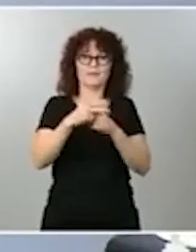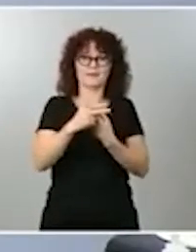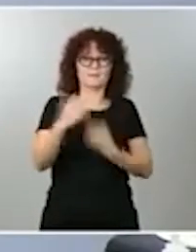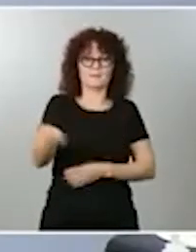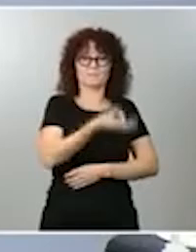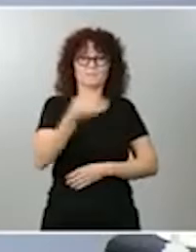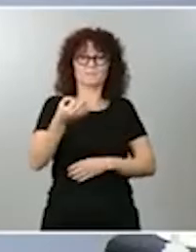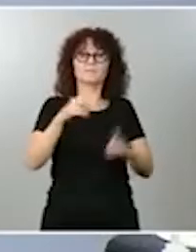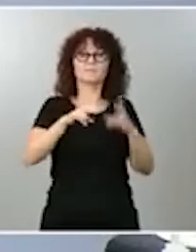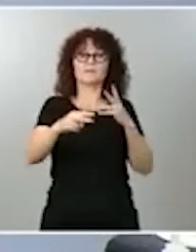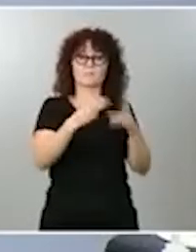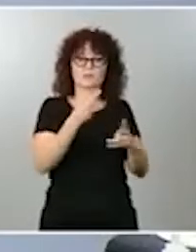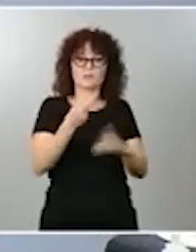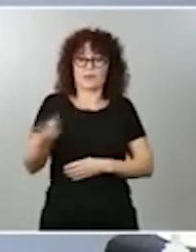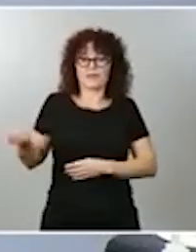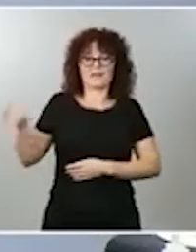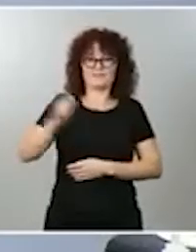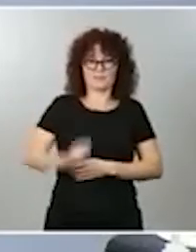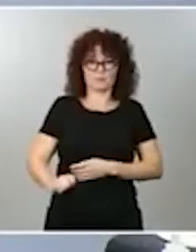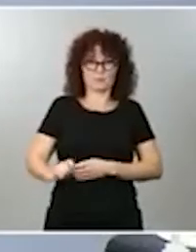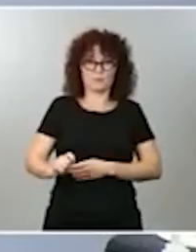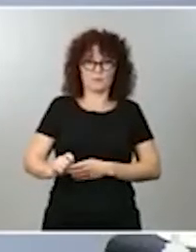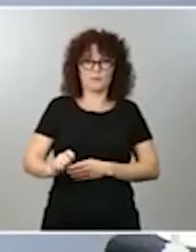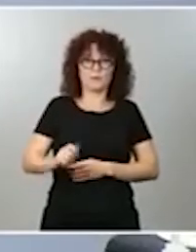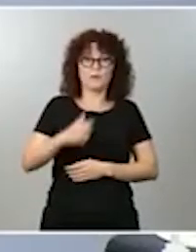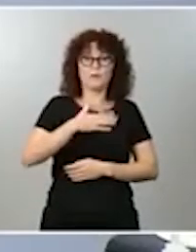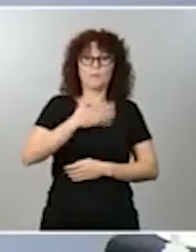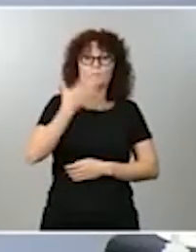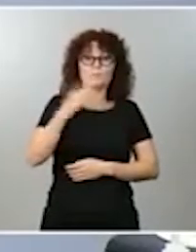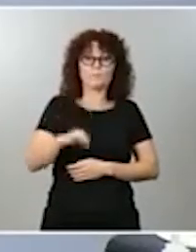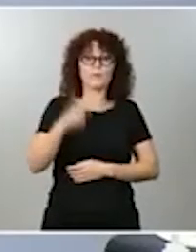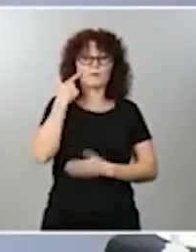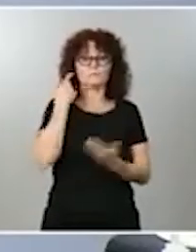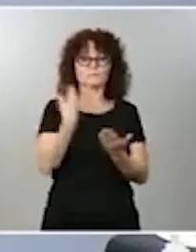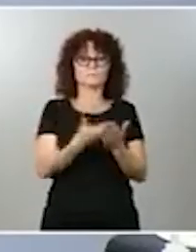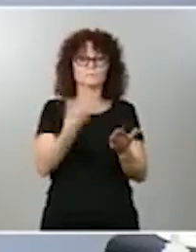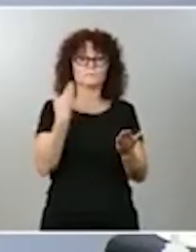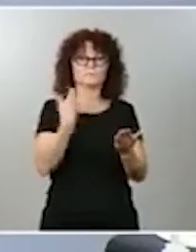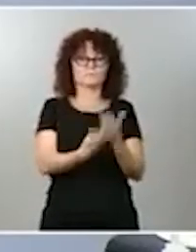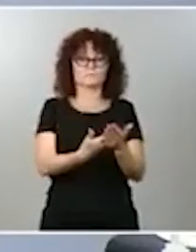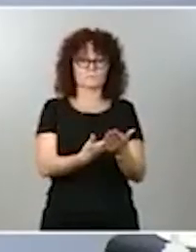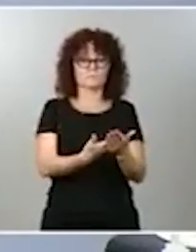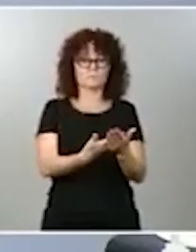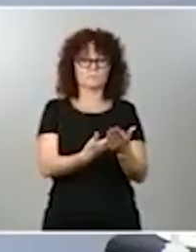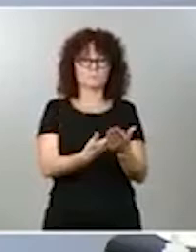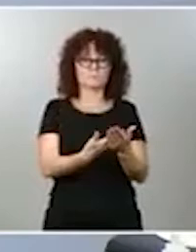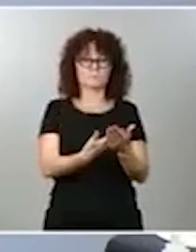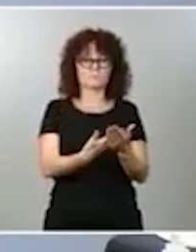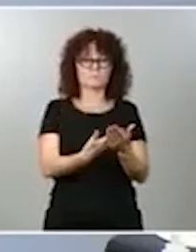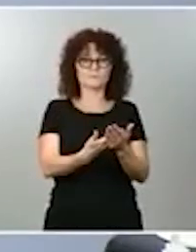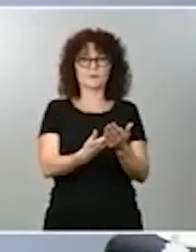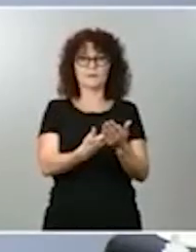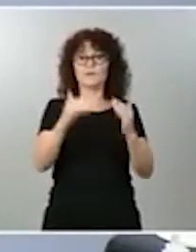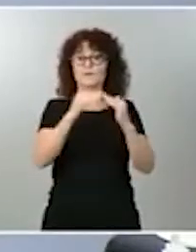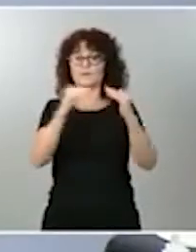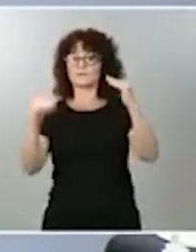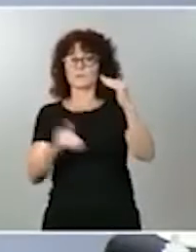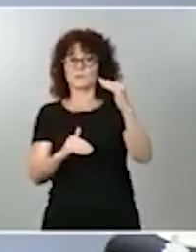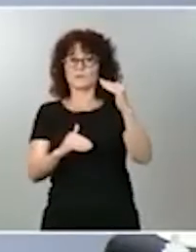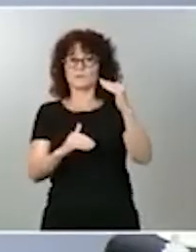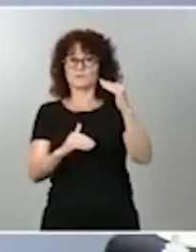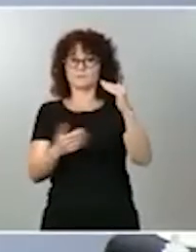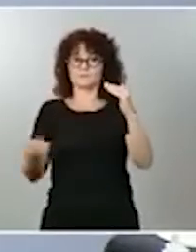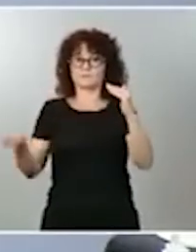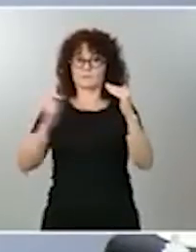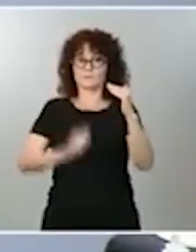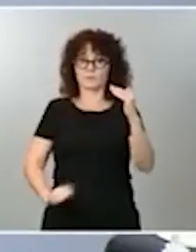retributiva para permitir aflorar, poner luz a esas desigualdades retributivas, a esas desigualdades en lo